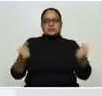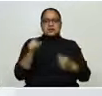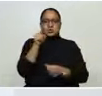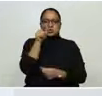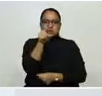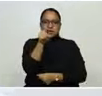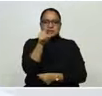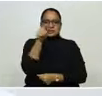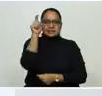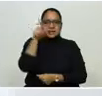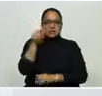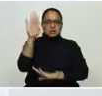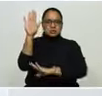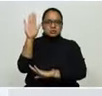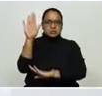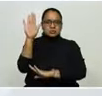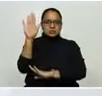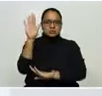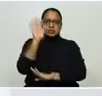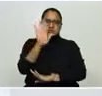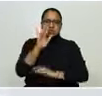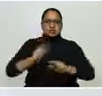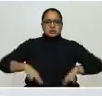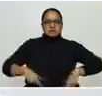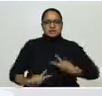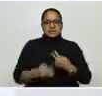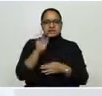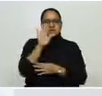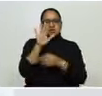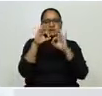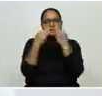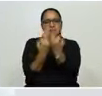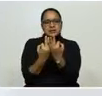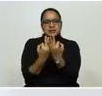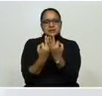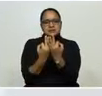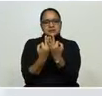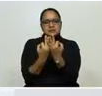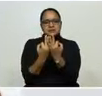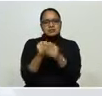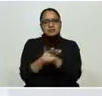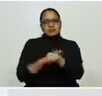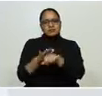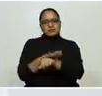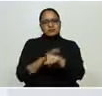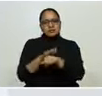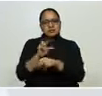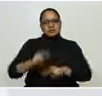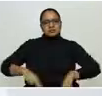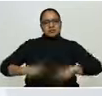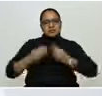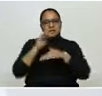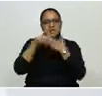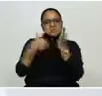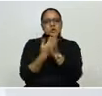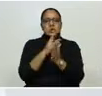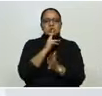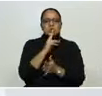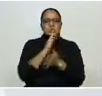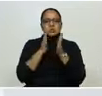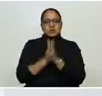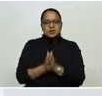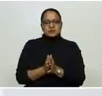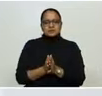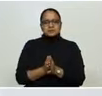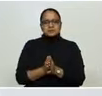compromiso con su vida, con la de su familia y con la vida de todos los hondureños. Los repito